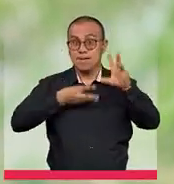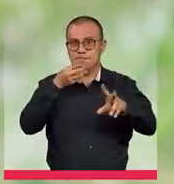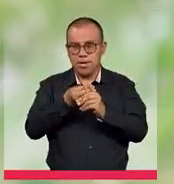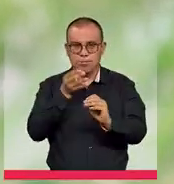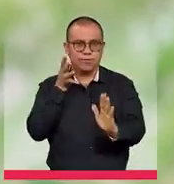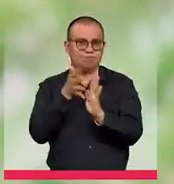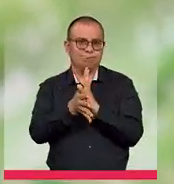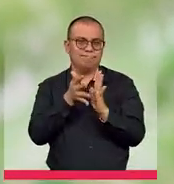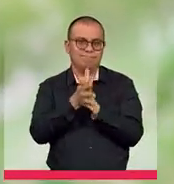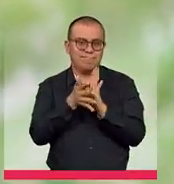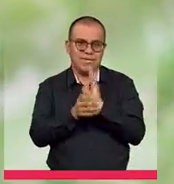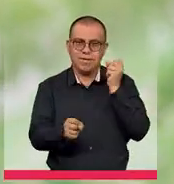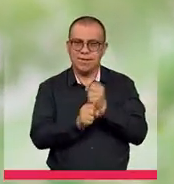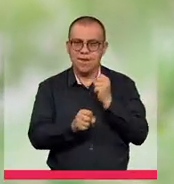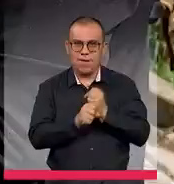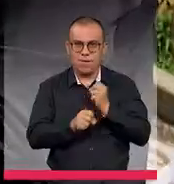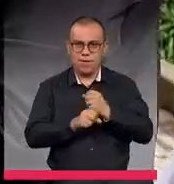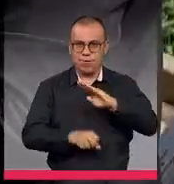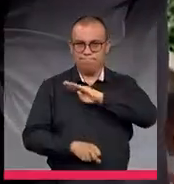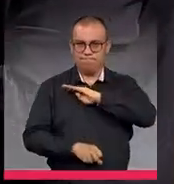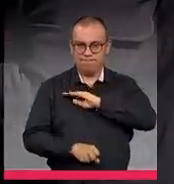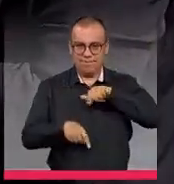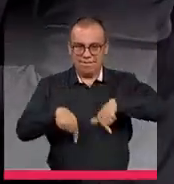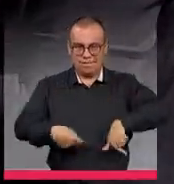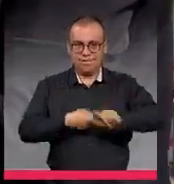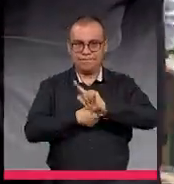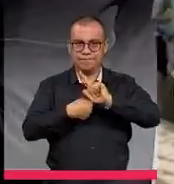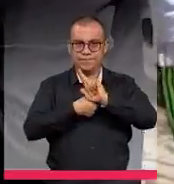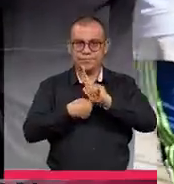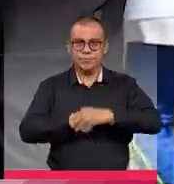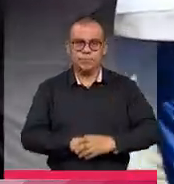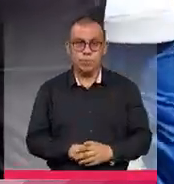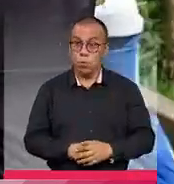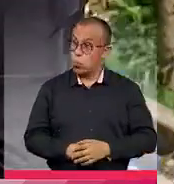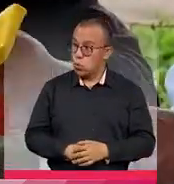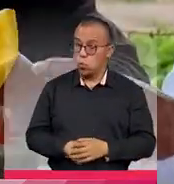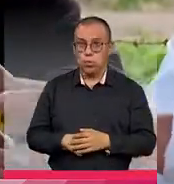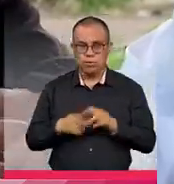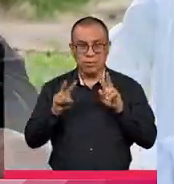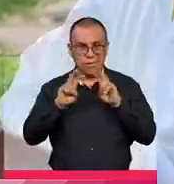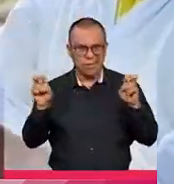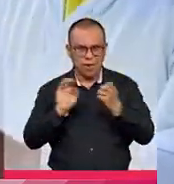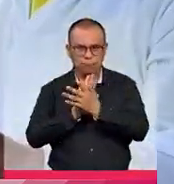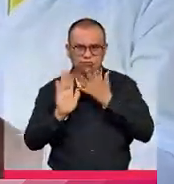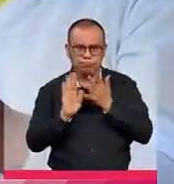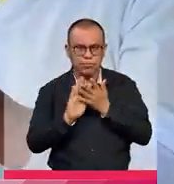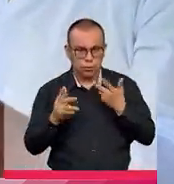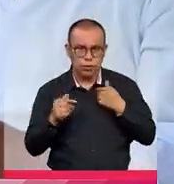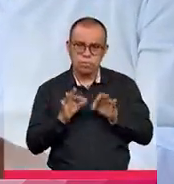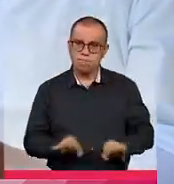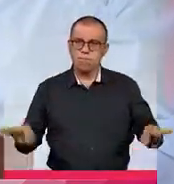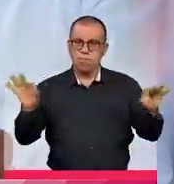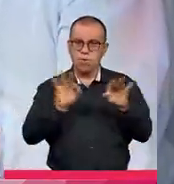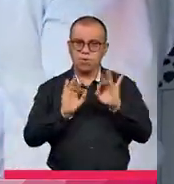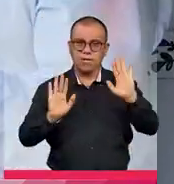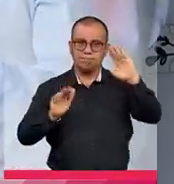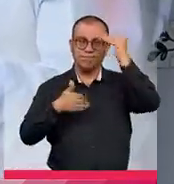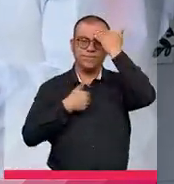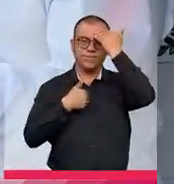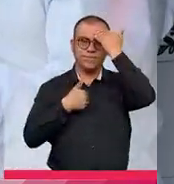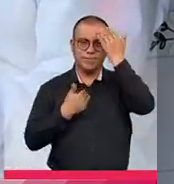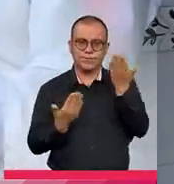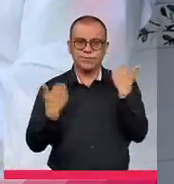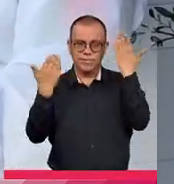información del trabajo que está haciendo la alcaldía local. Vecinos de la localidad destacaron que la campaña es importante porque genera conciencia.